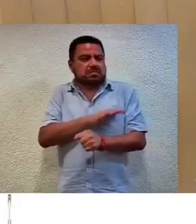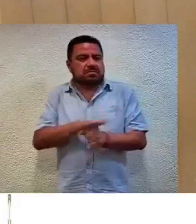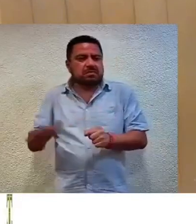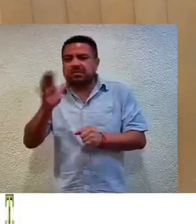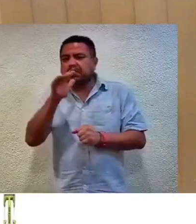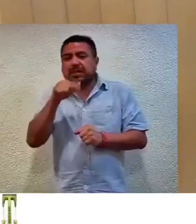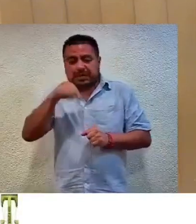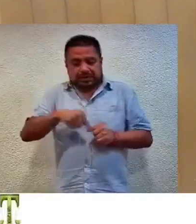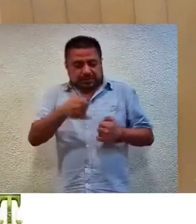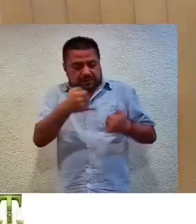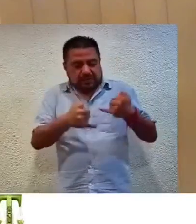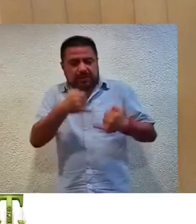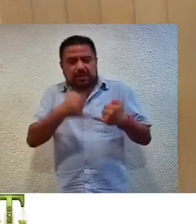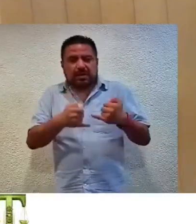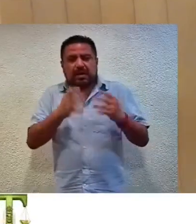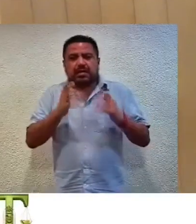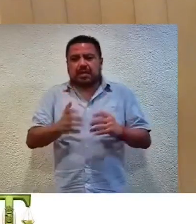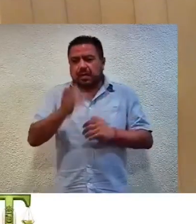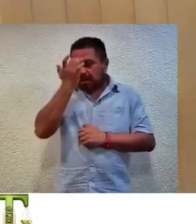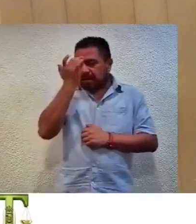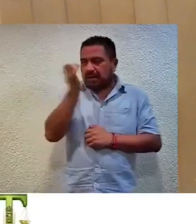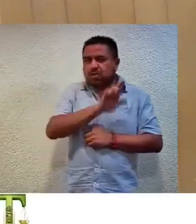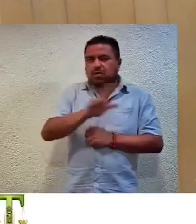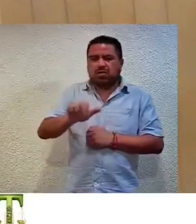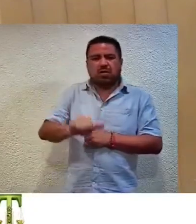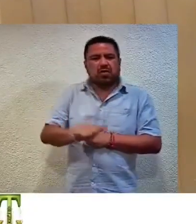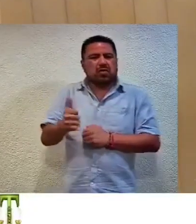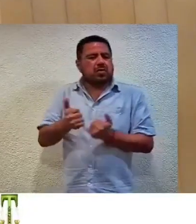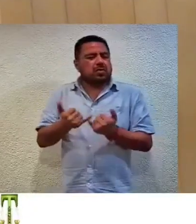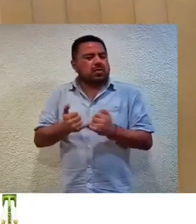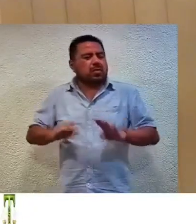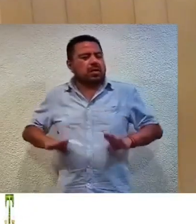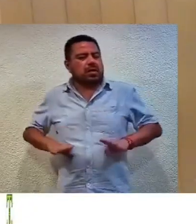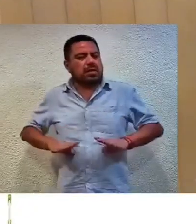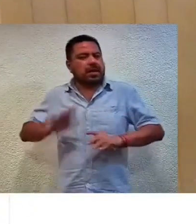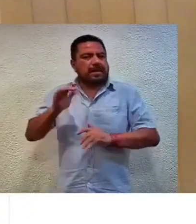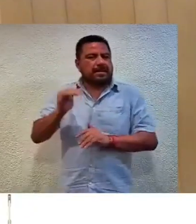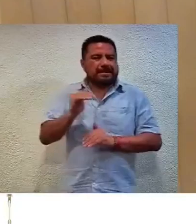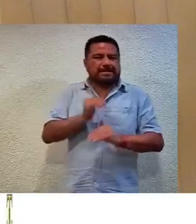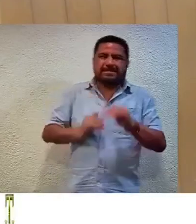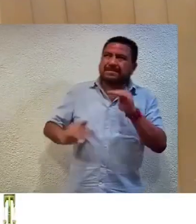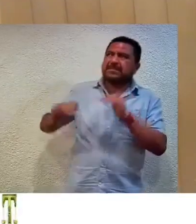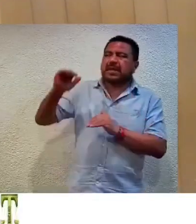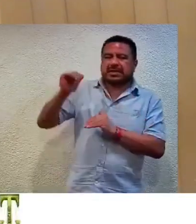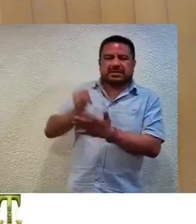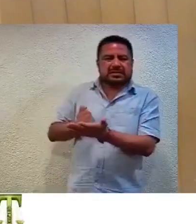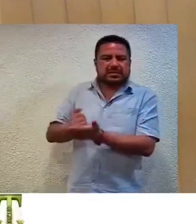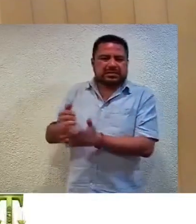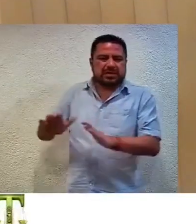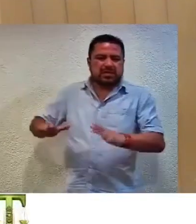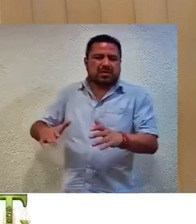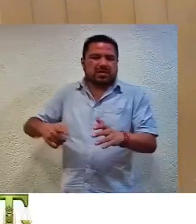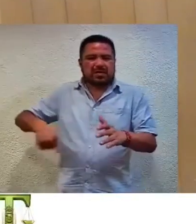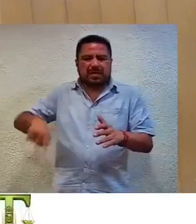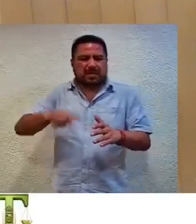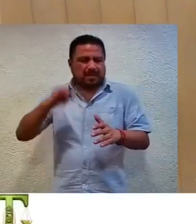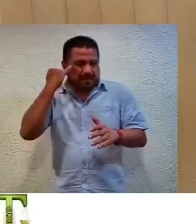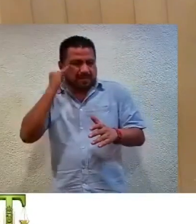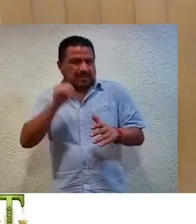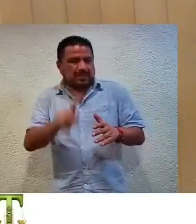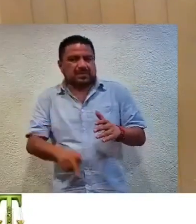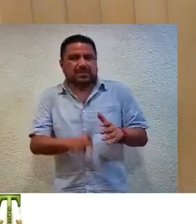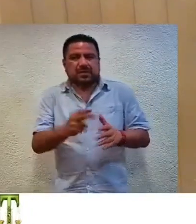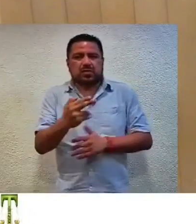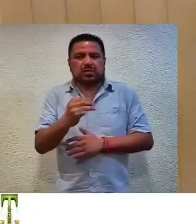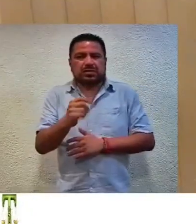este tribunal considera y ha reconocido en otro asunto similar como máximo órgano de decisión de la comunidad indígena de Huistepec